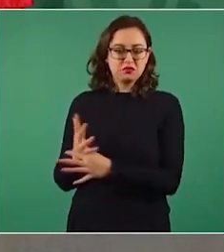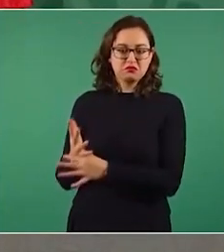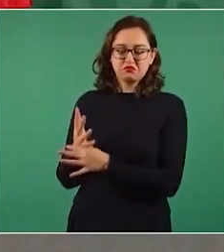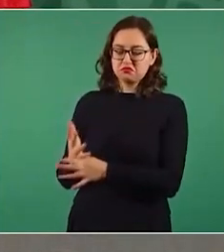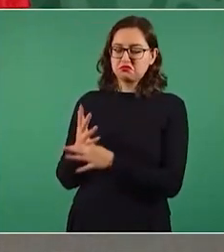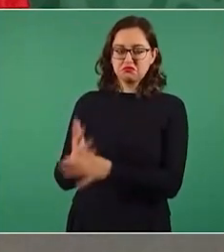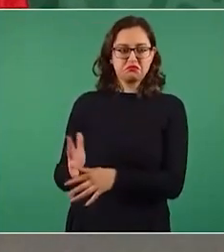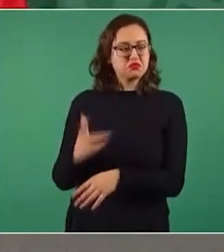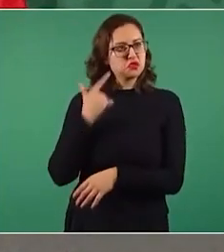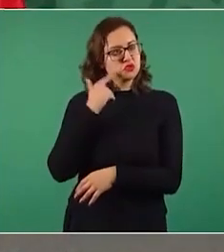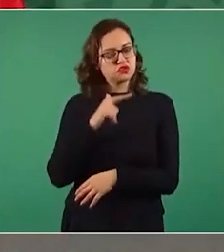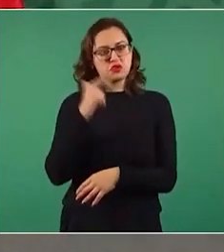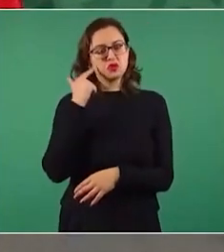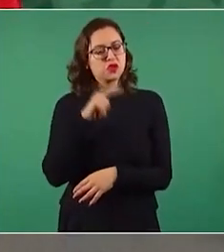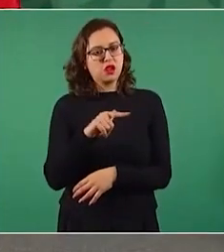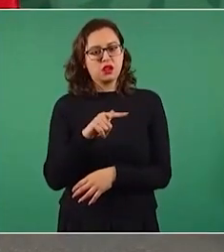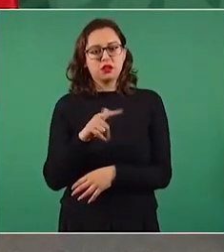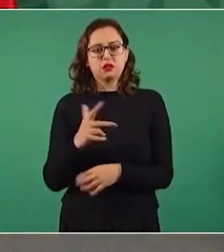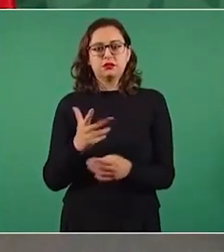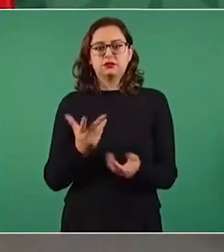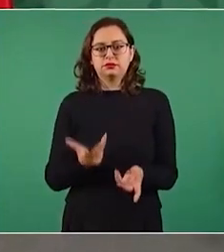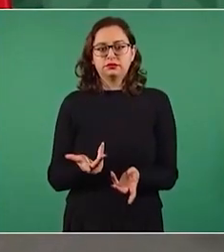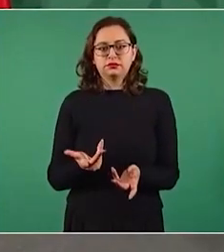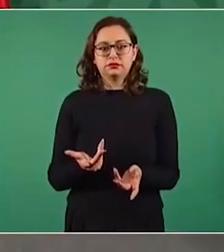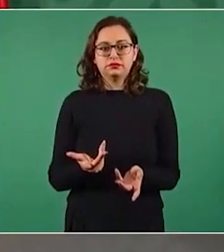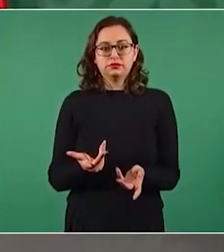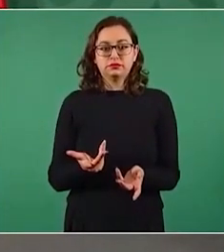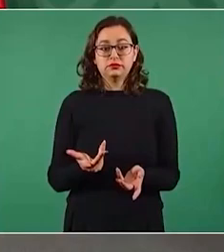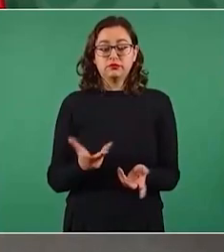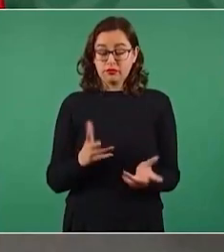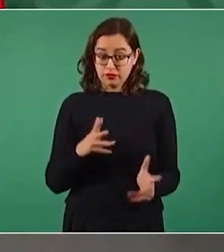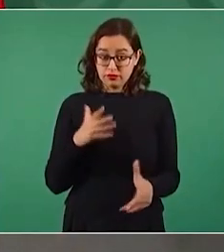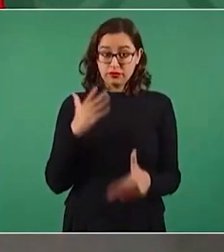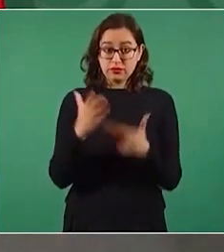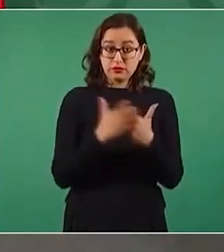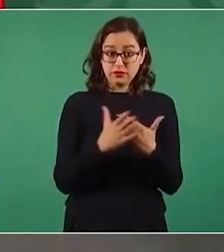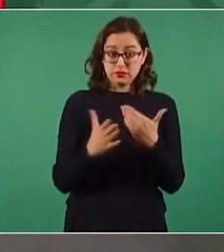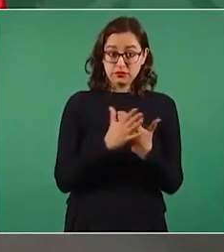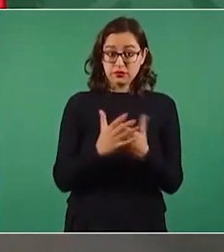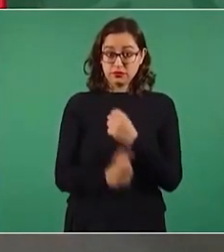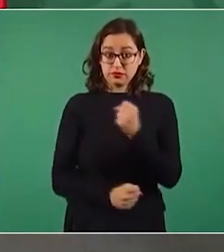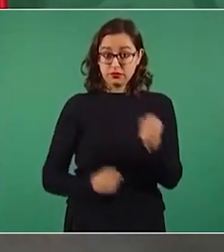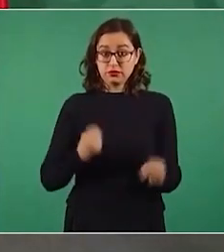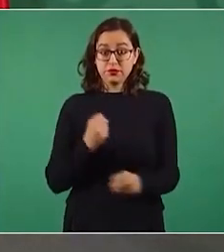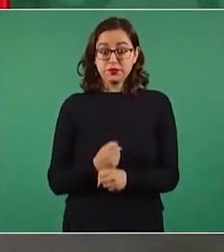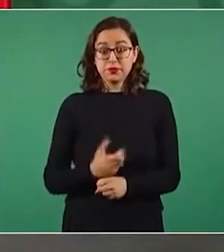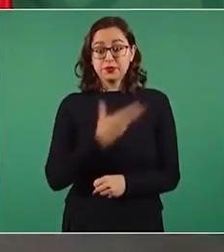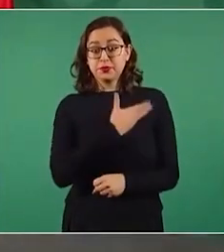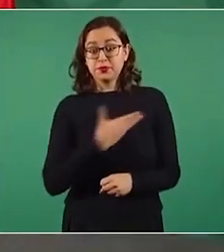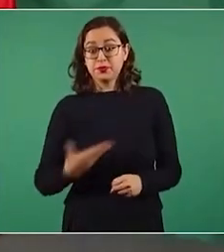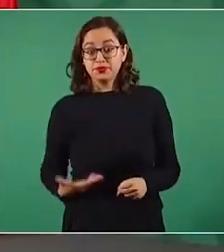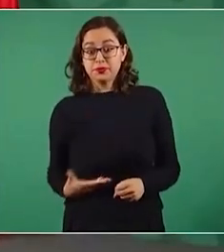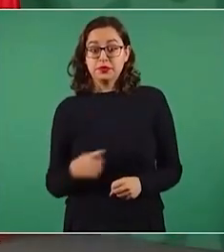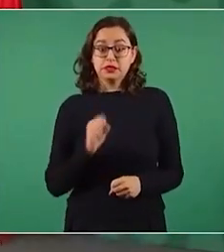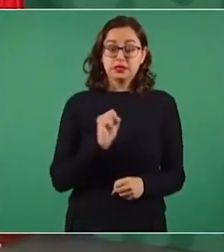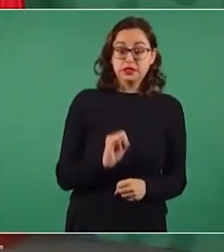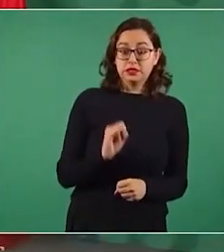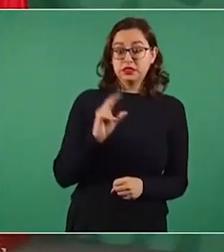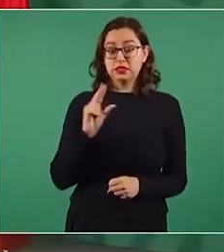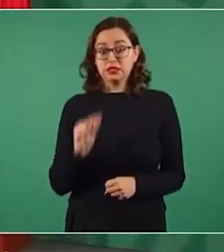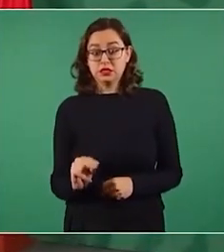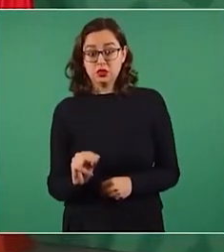que en la revocación del mandato me iban a